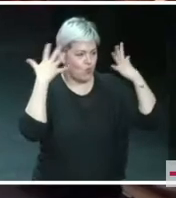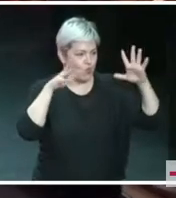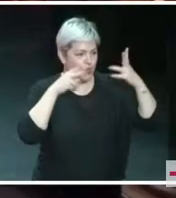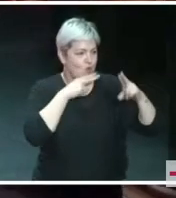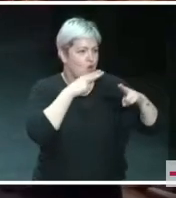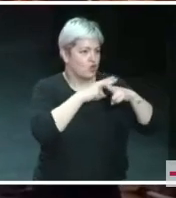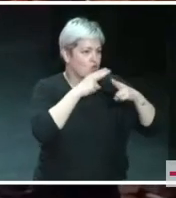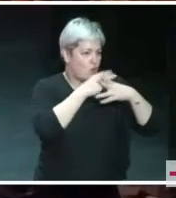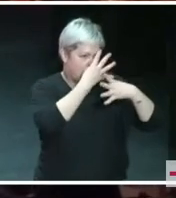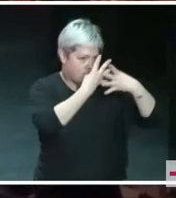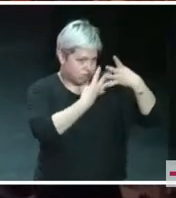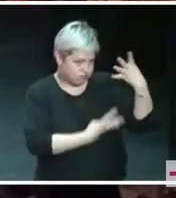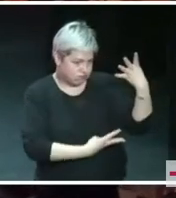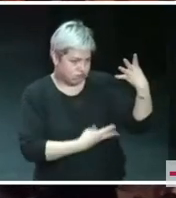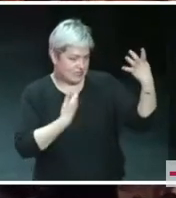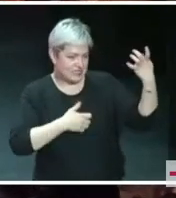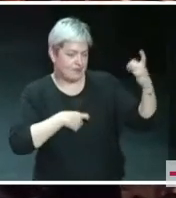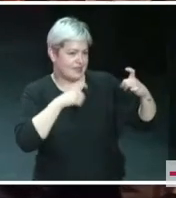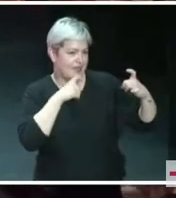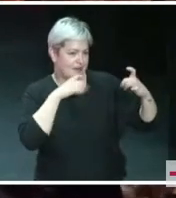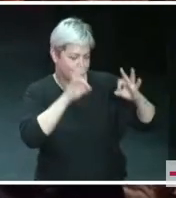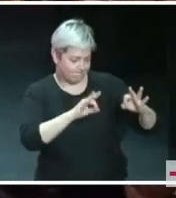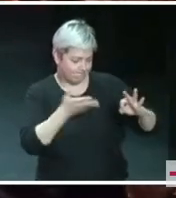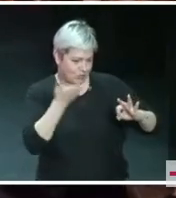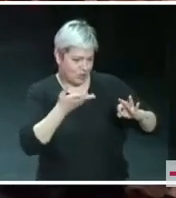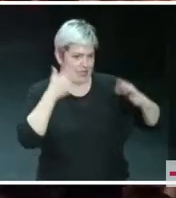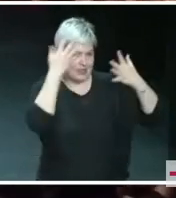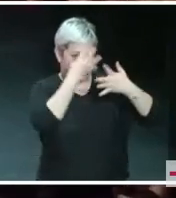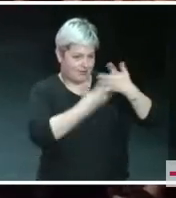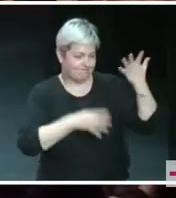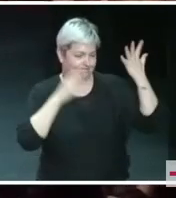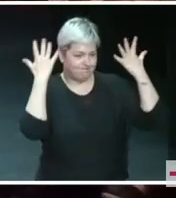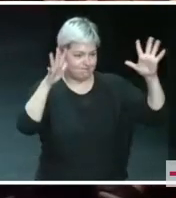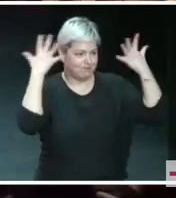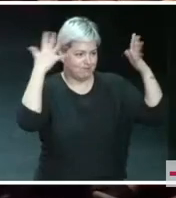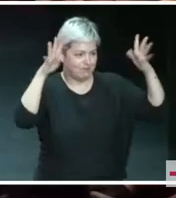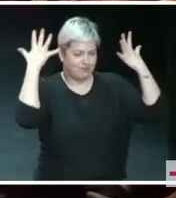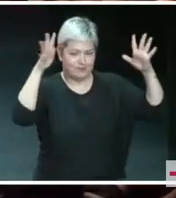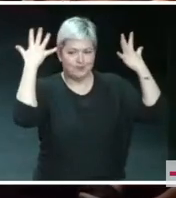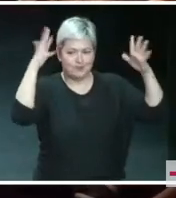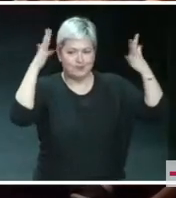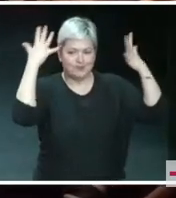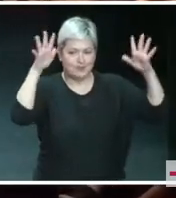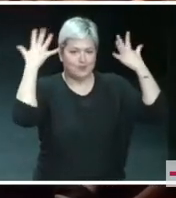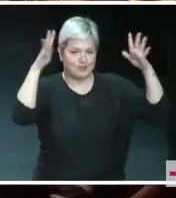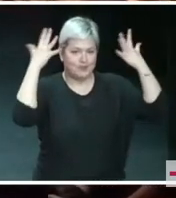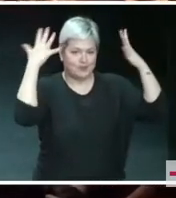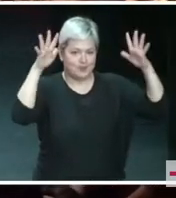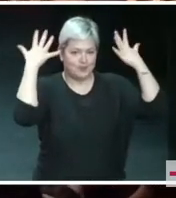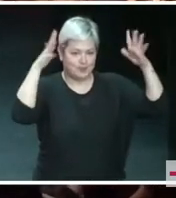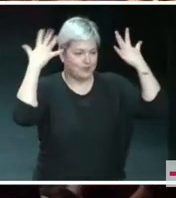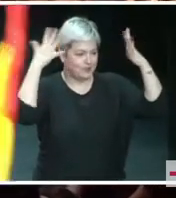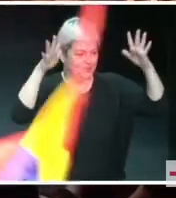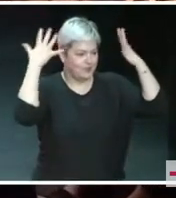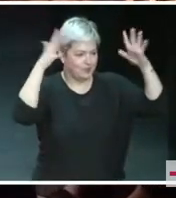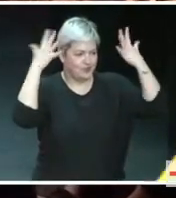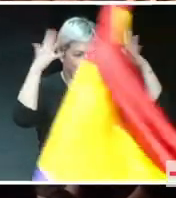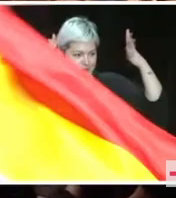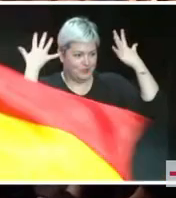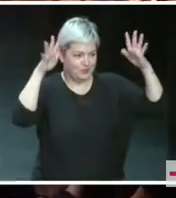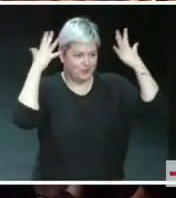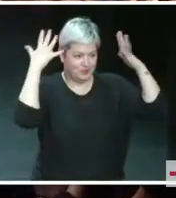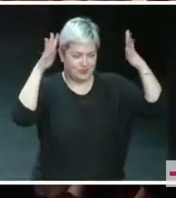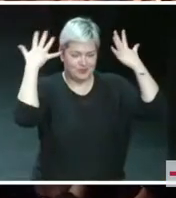con los distintos, llegando a acuerdos con aquellos que pensaban de forma diferente. ¡Sabiendo quién era el